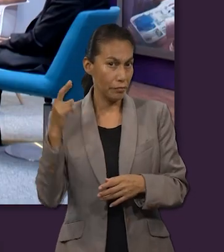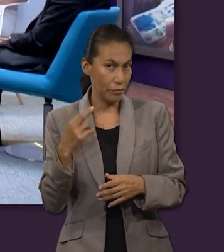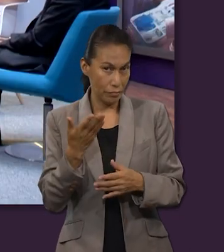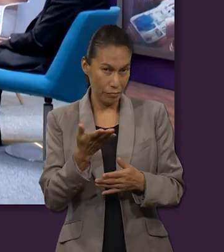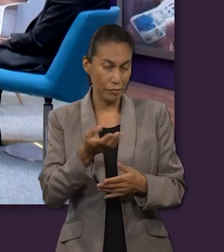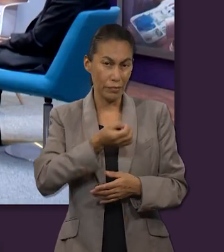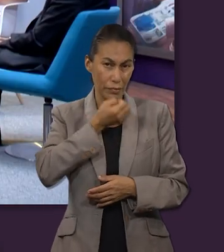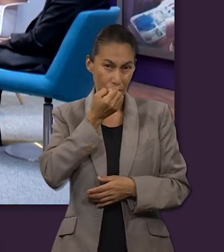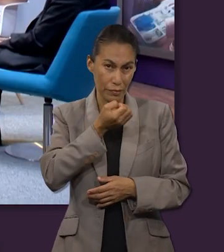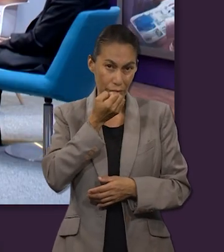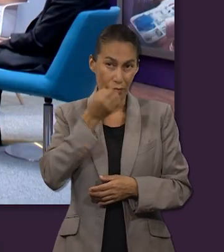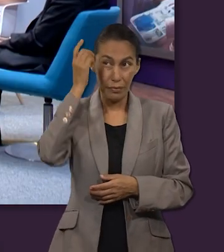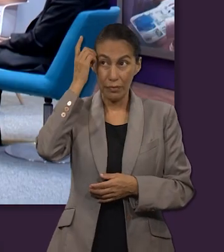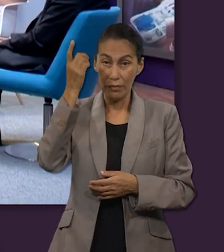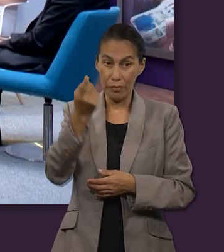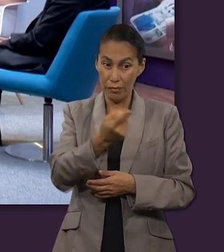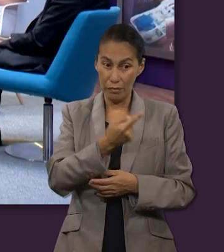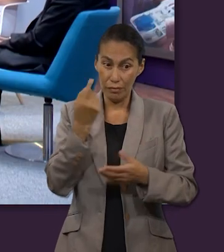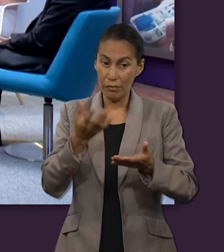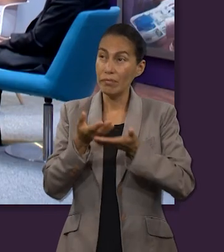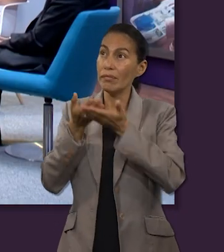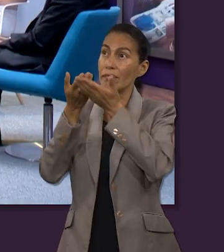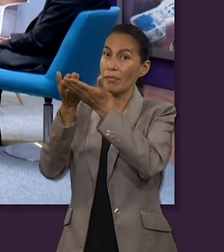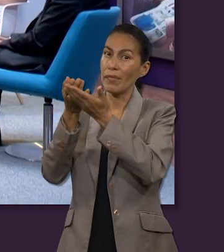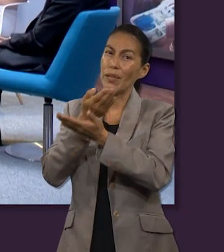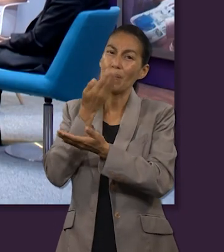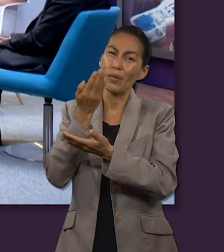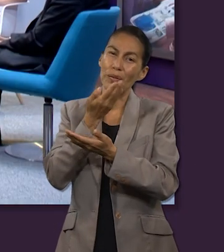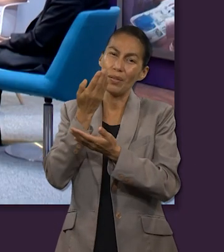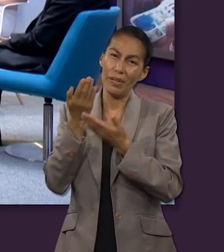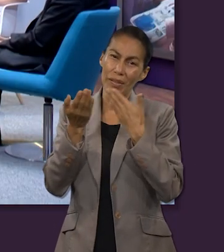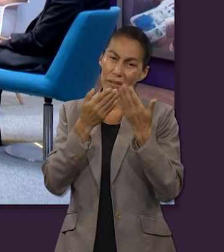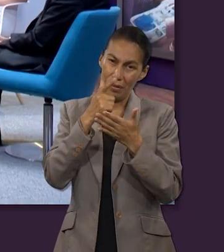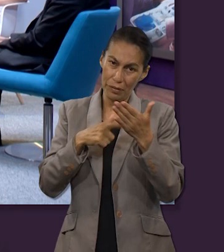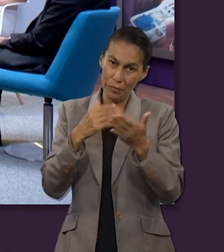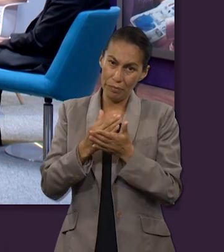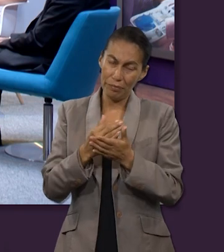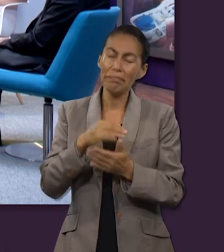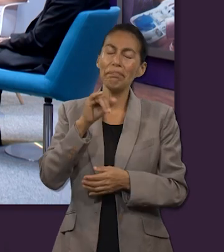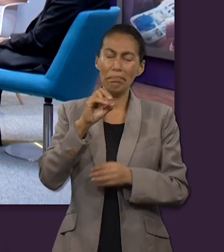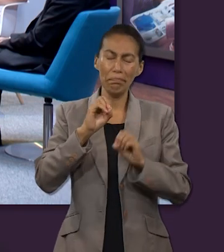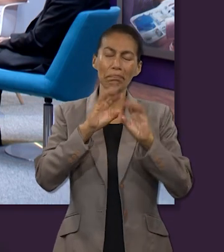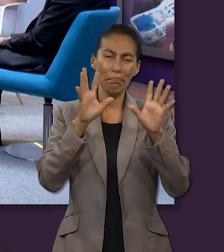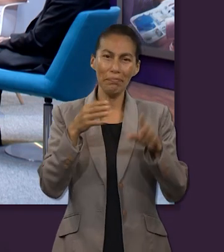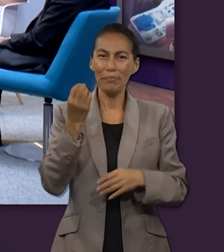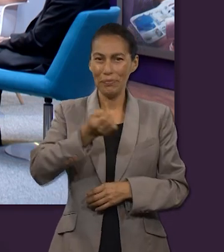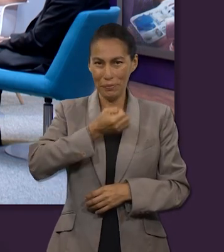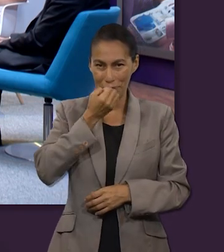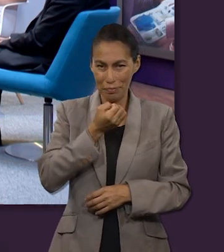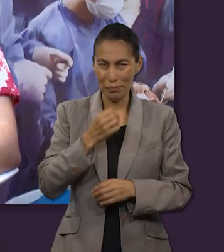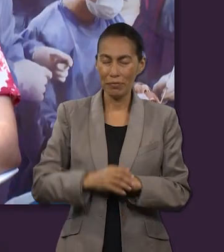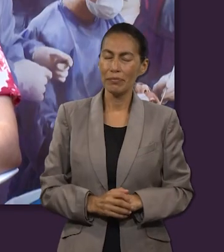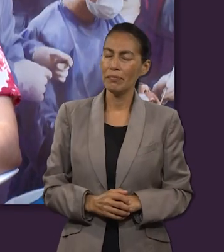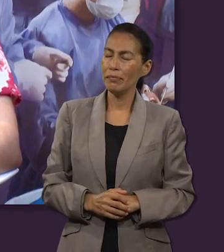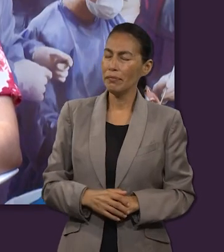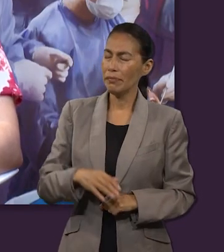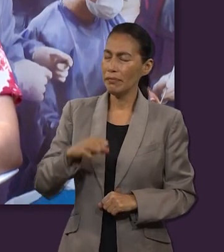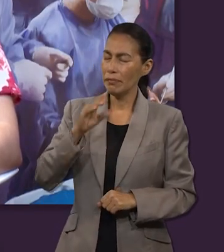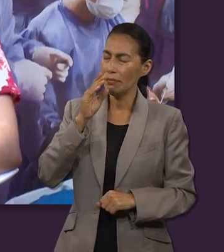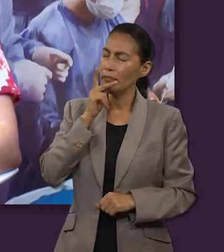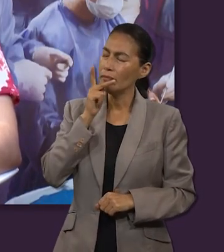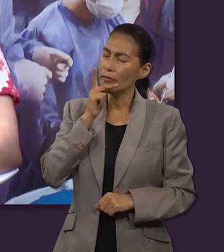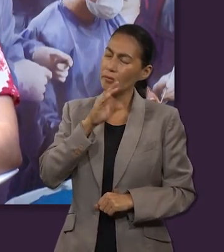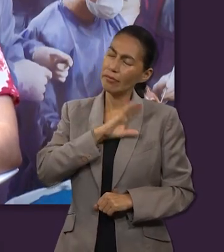Ruth, ¿nos quieres encomendar en los manos de Dios para ese estudio de la lección? Claro que sí, lo haremos.